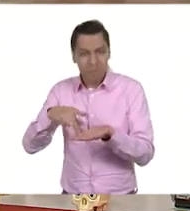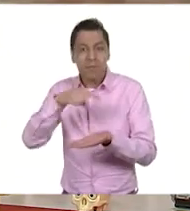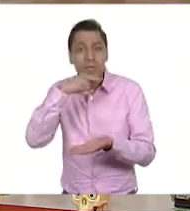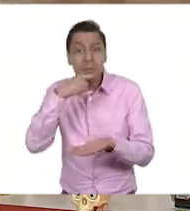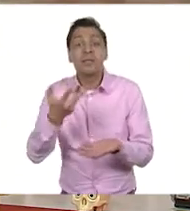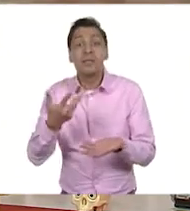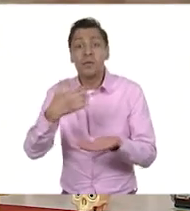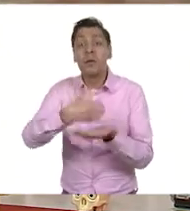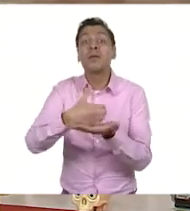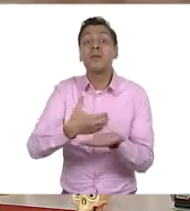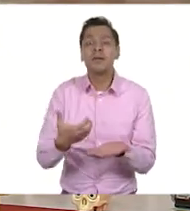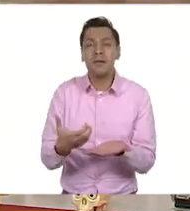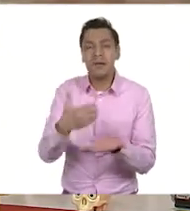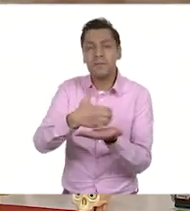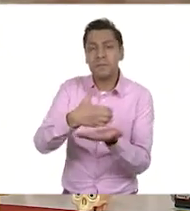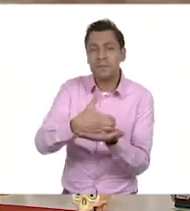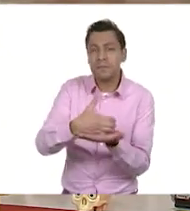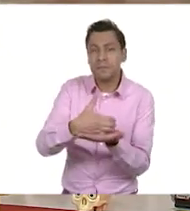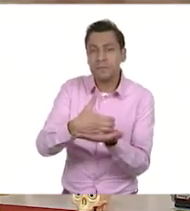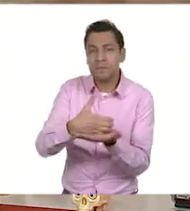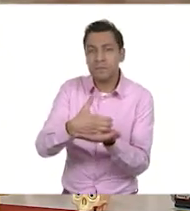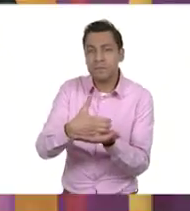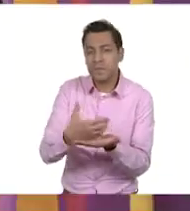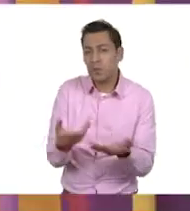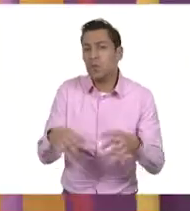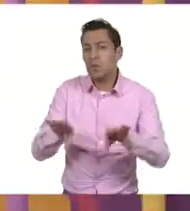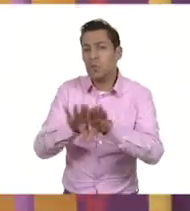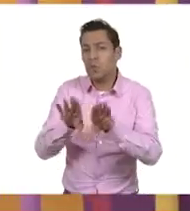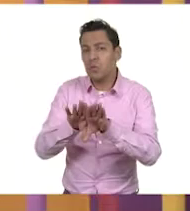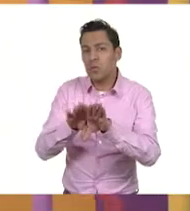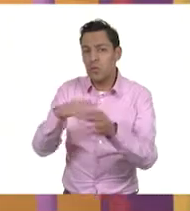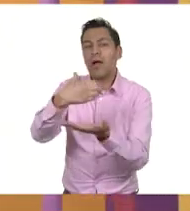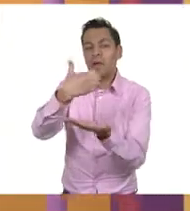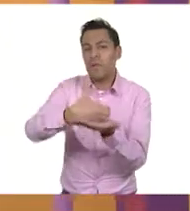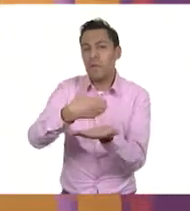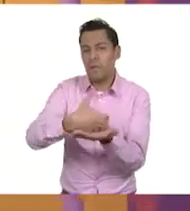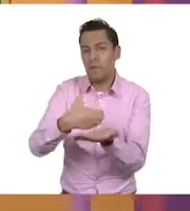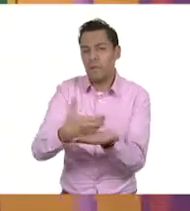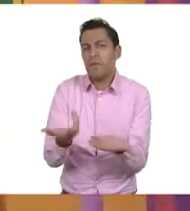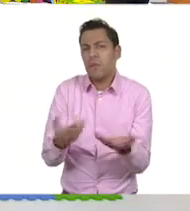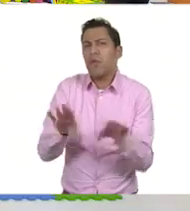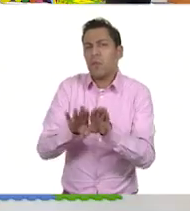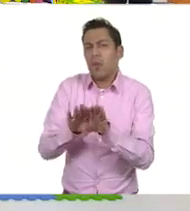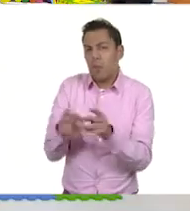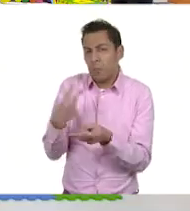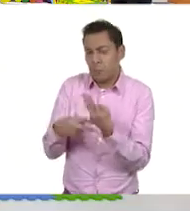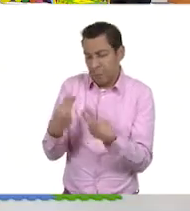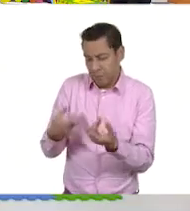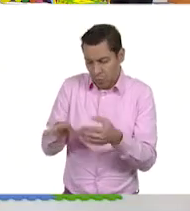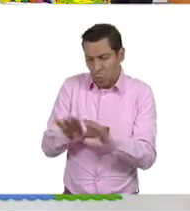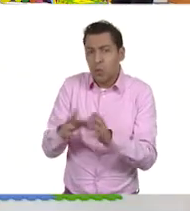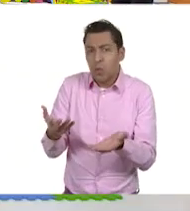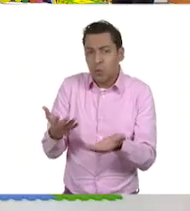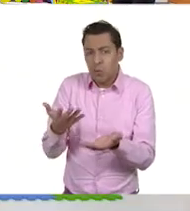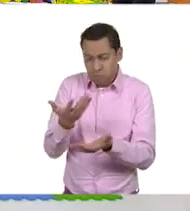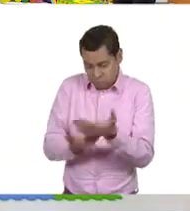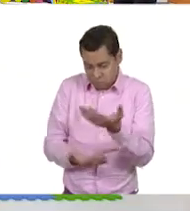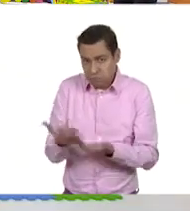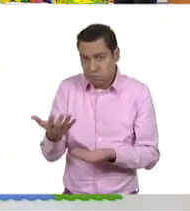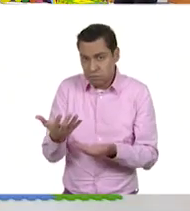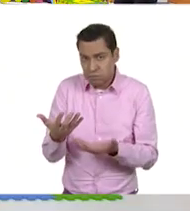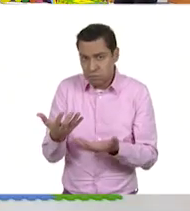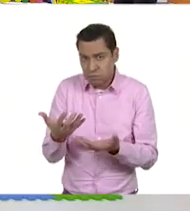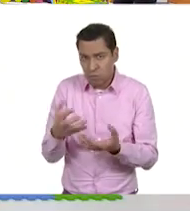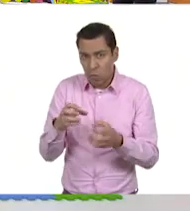¿y de algo que vistamos? ¿De algo Porque el cuaderno no lo ocupo los fines de semana. Pues eso sí, tienes razón. Por ejemplo, unos